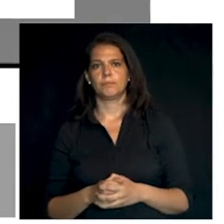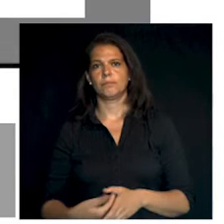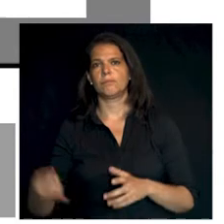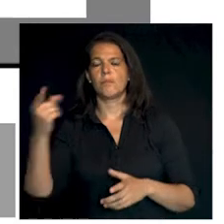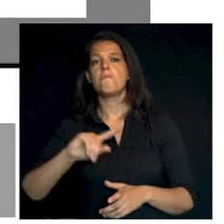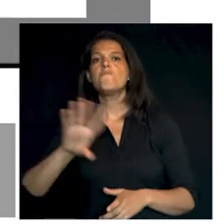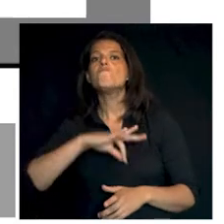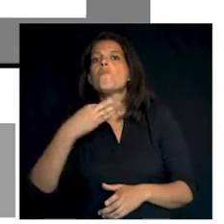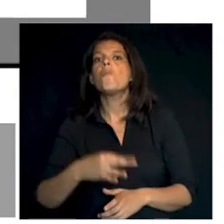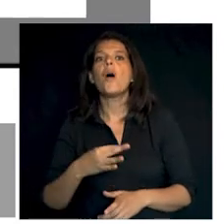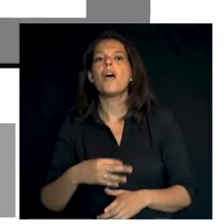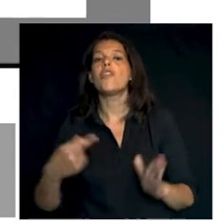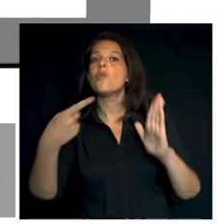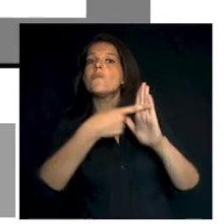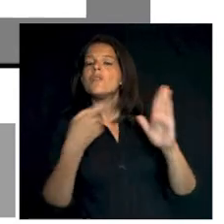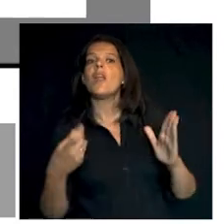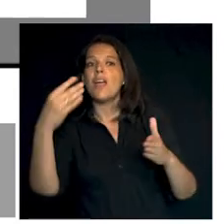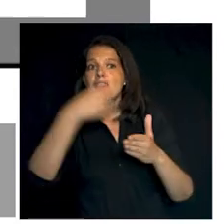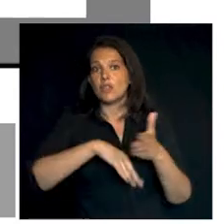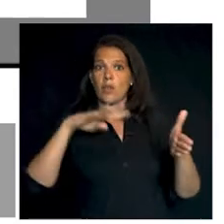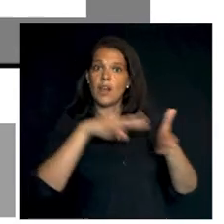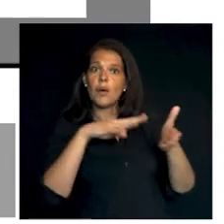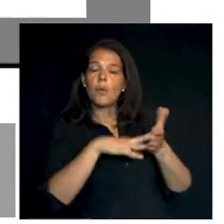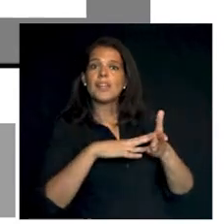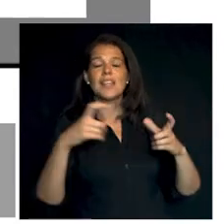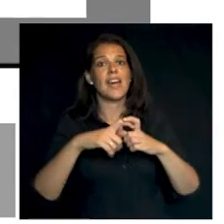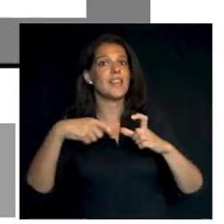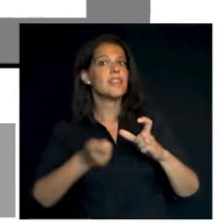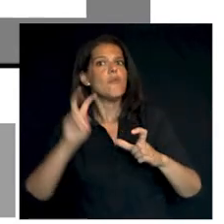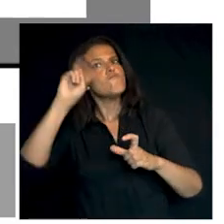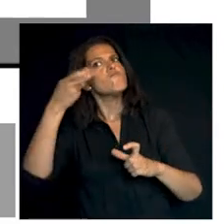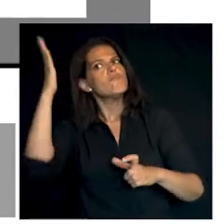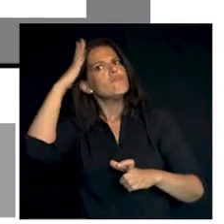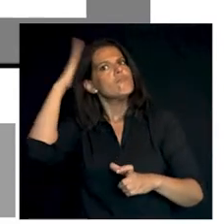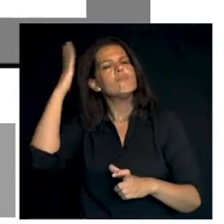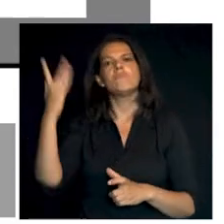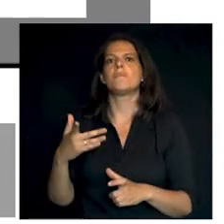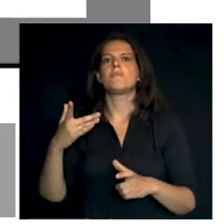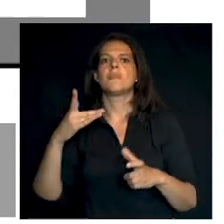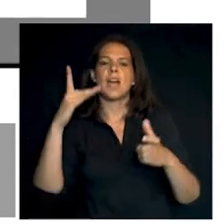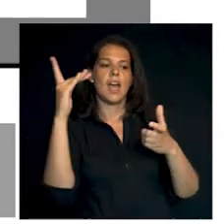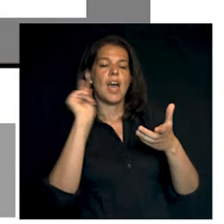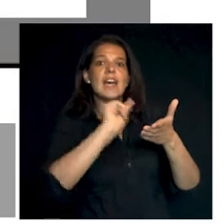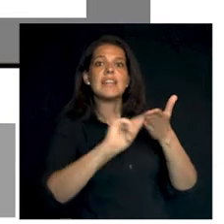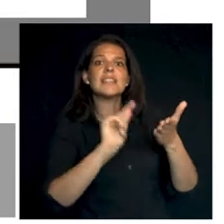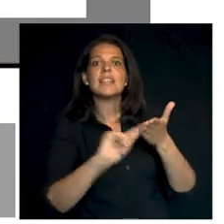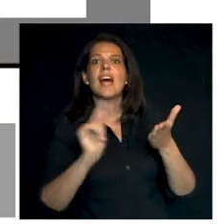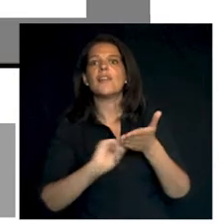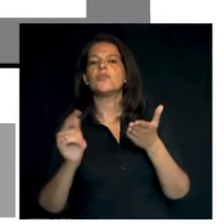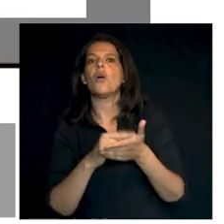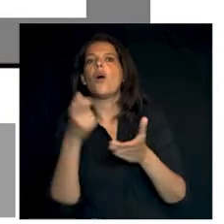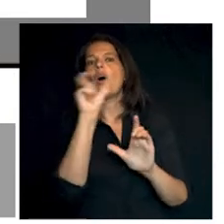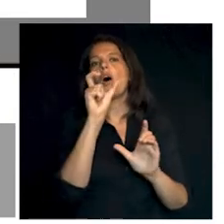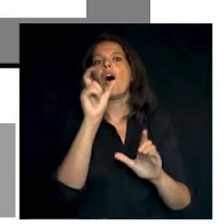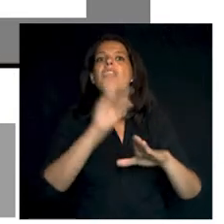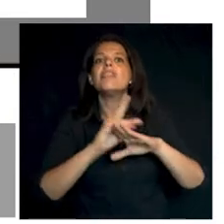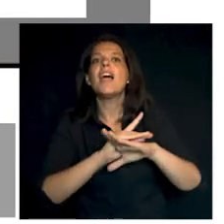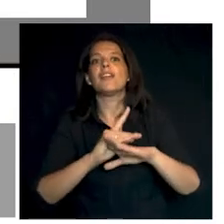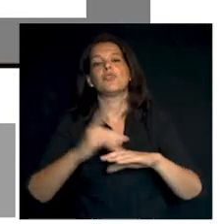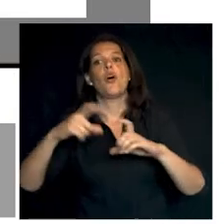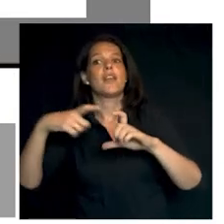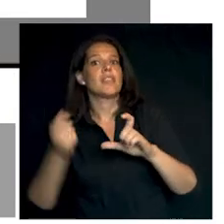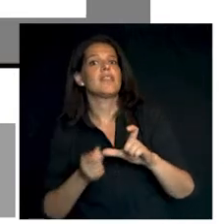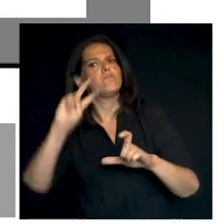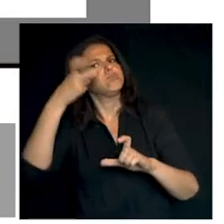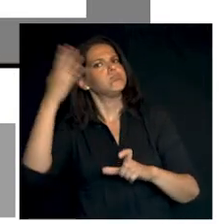También podremos domiciliar en nuestra cuenta recibos de otros titulares, cumplimentando el apartado Datos de los recibos de